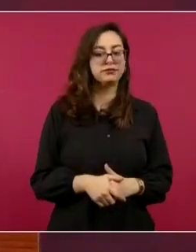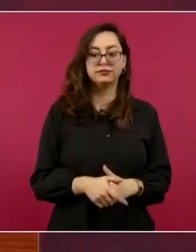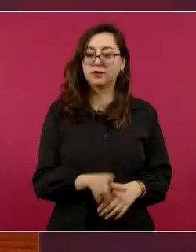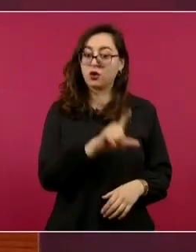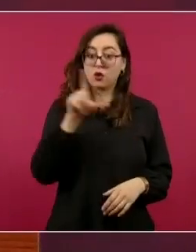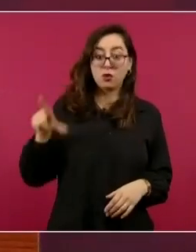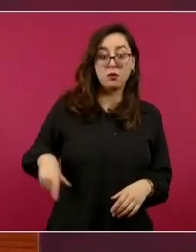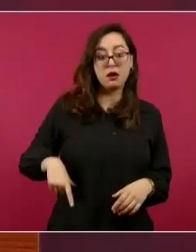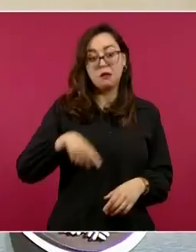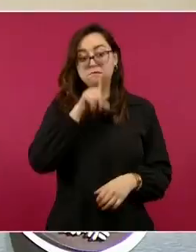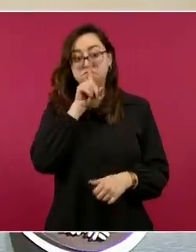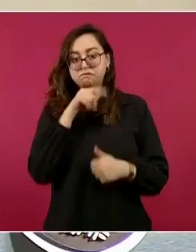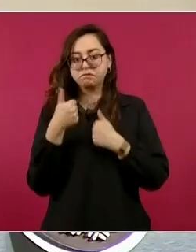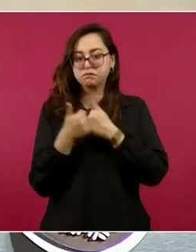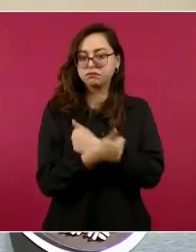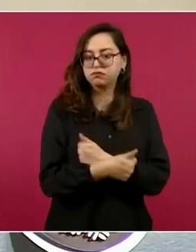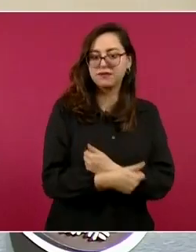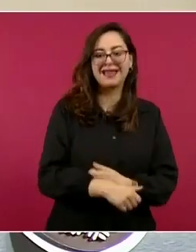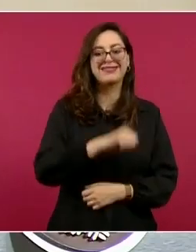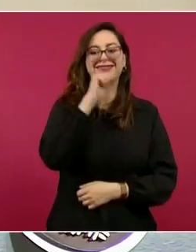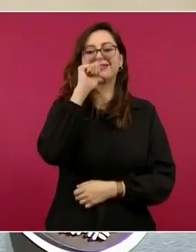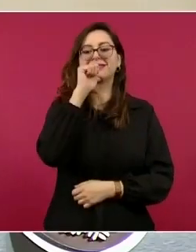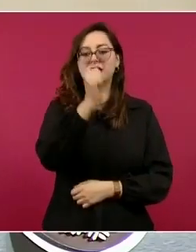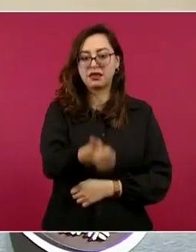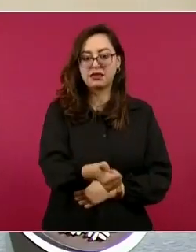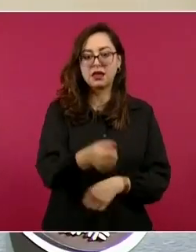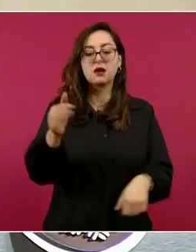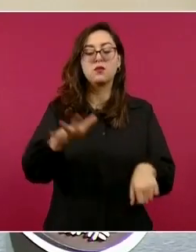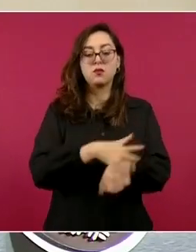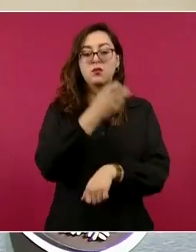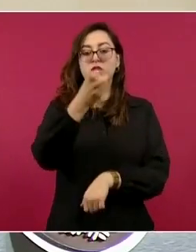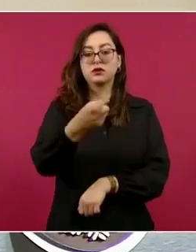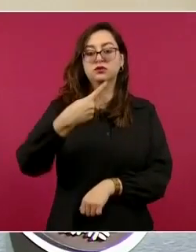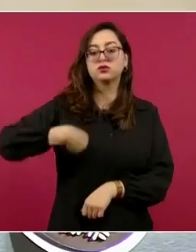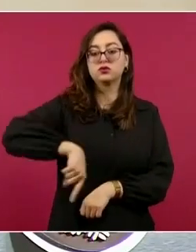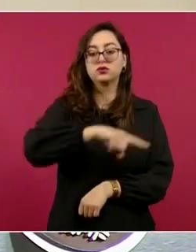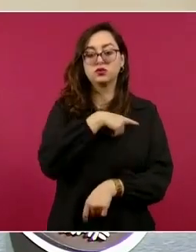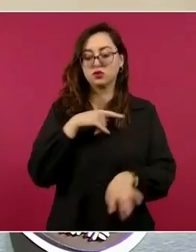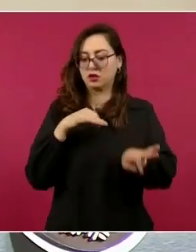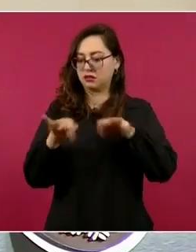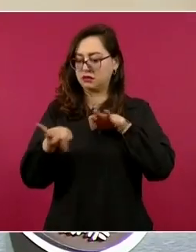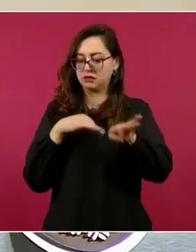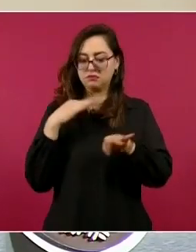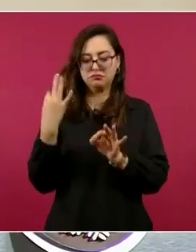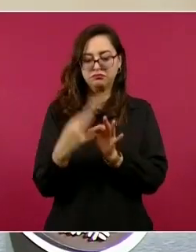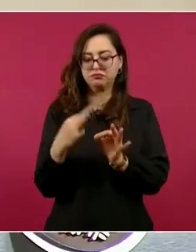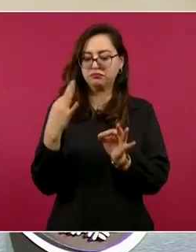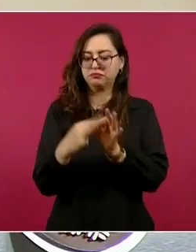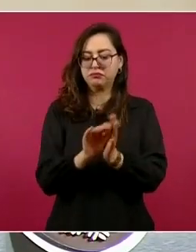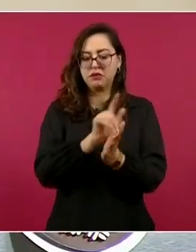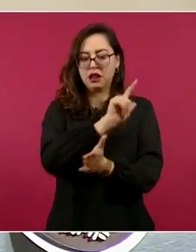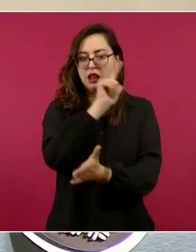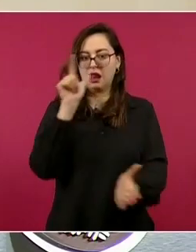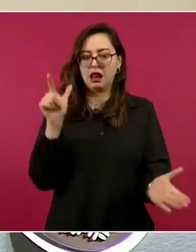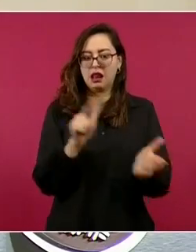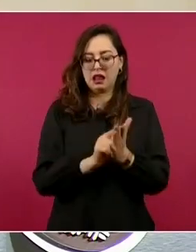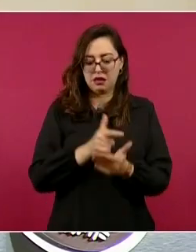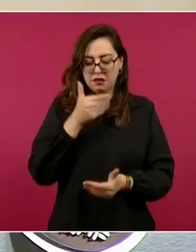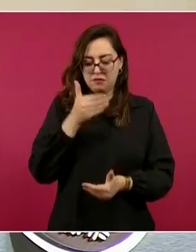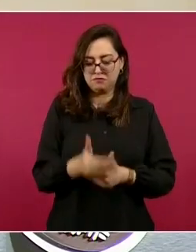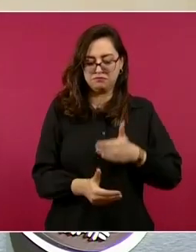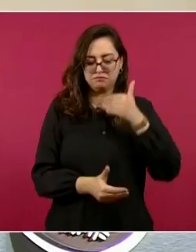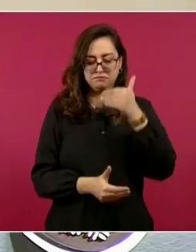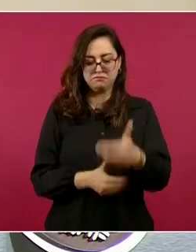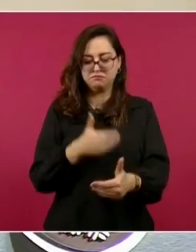seguir trabajando bajo esta línea y seremos respetuosos de las leyes y del debido proceso en todas las